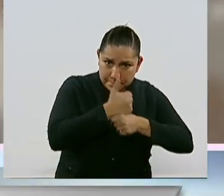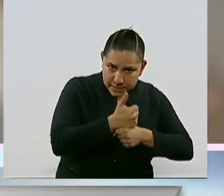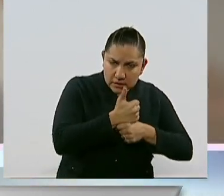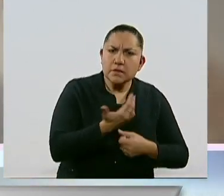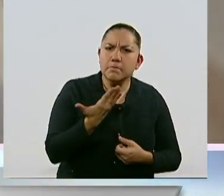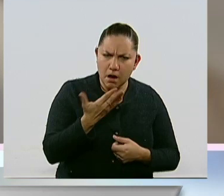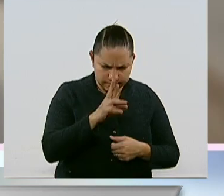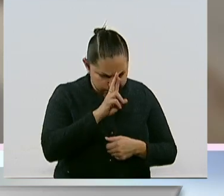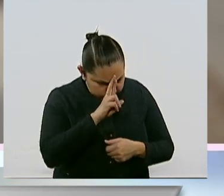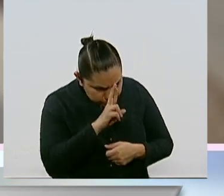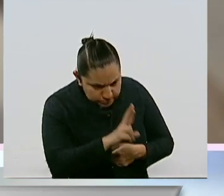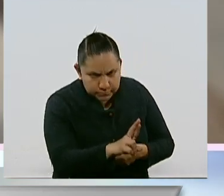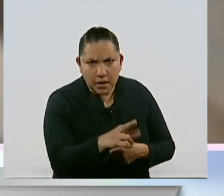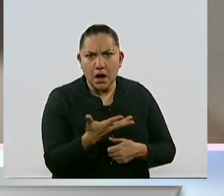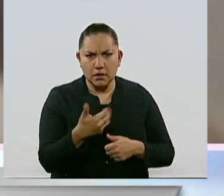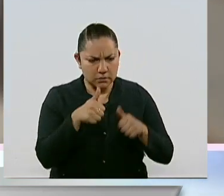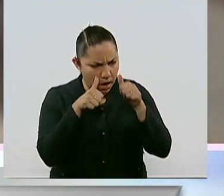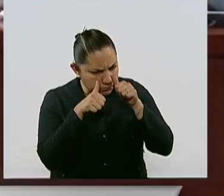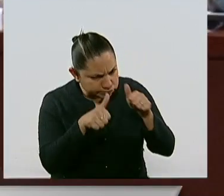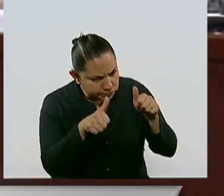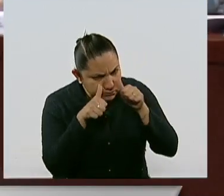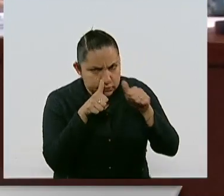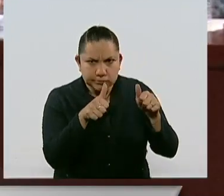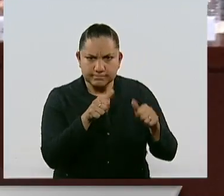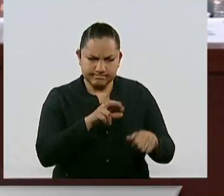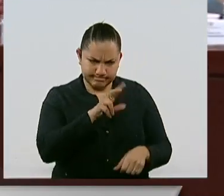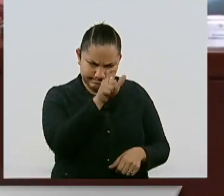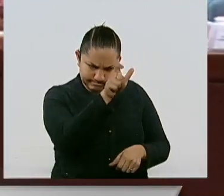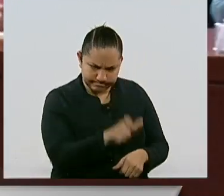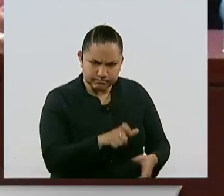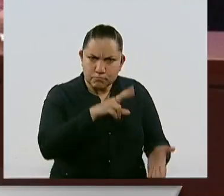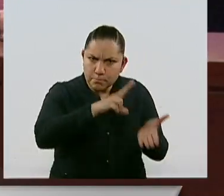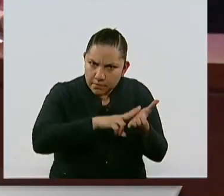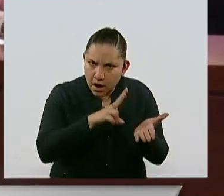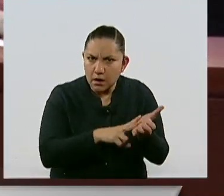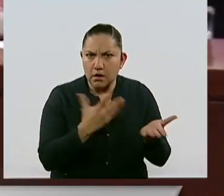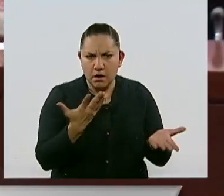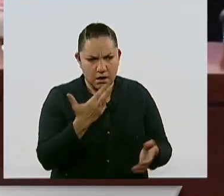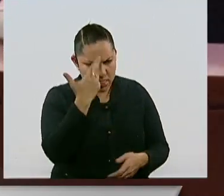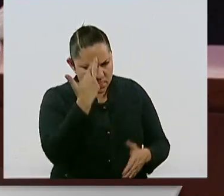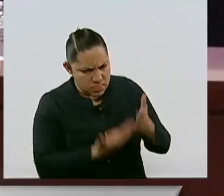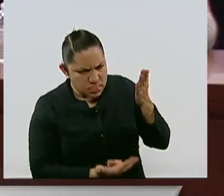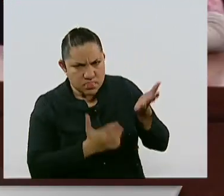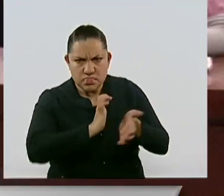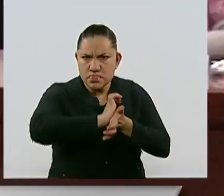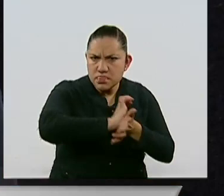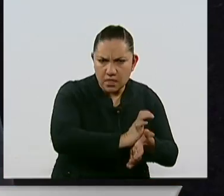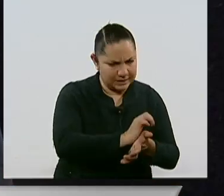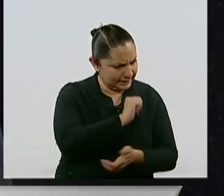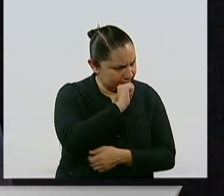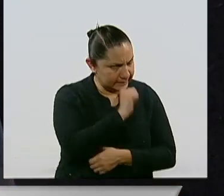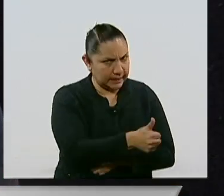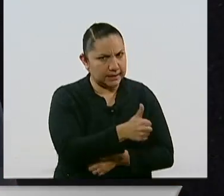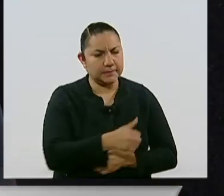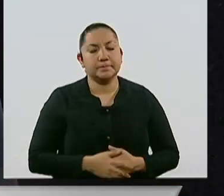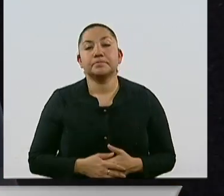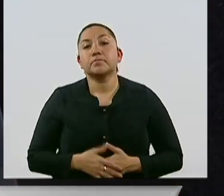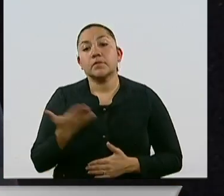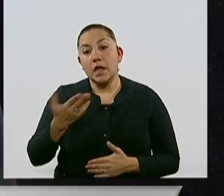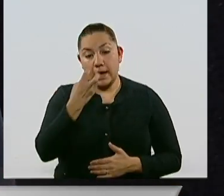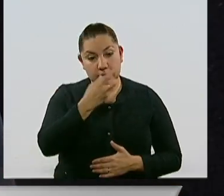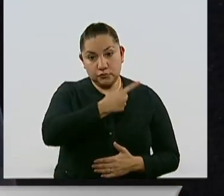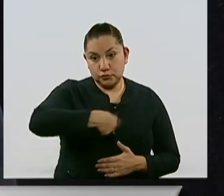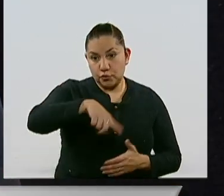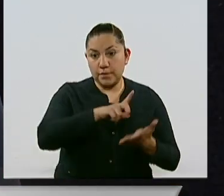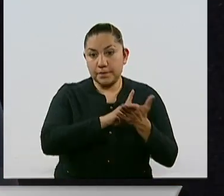prejuicios ni discriminación. Esto ocurrió durante el foro garantizando los derechos humanos, asistencia y